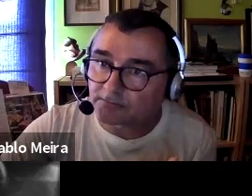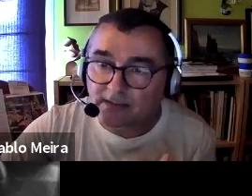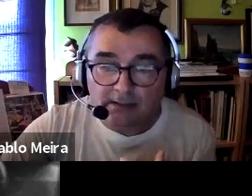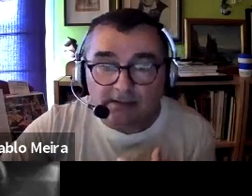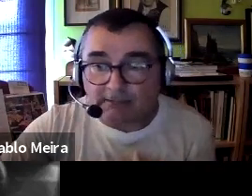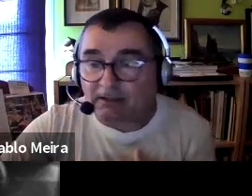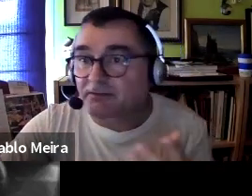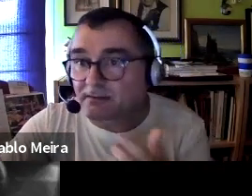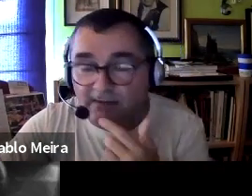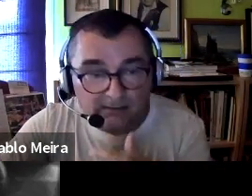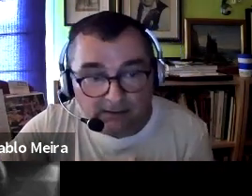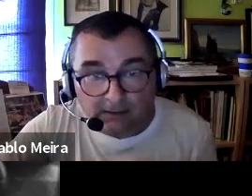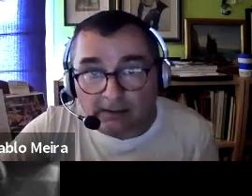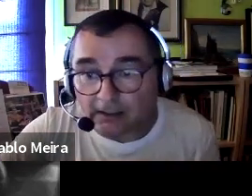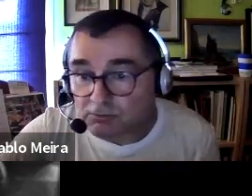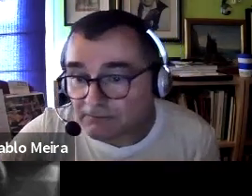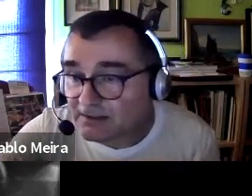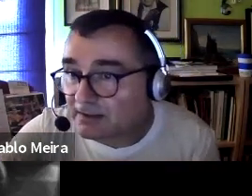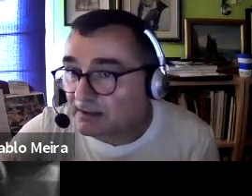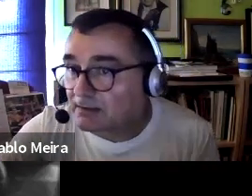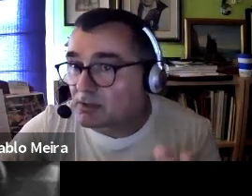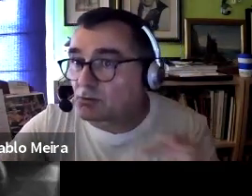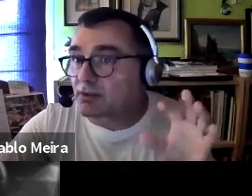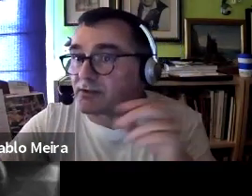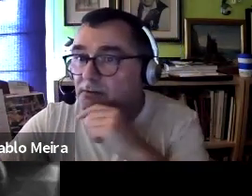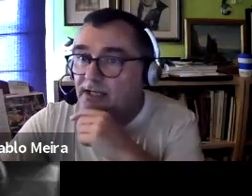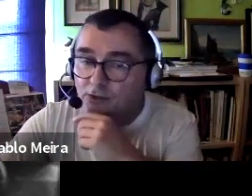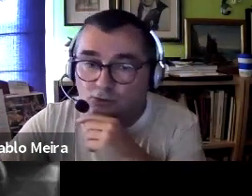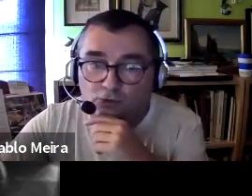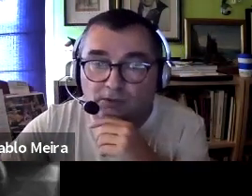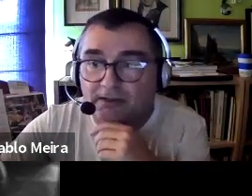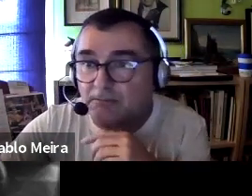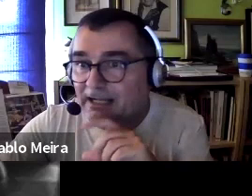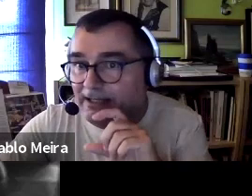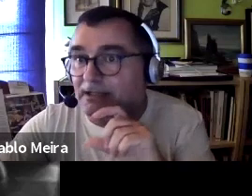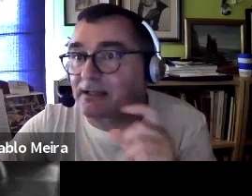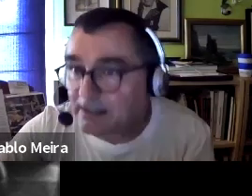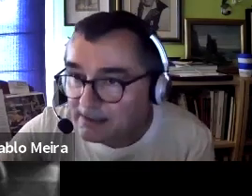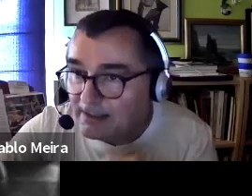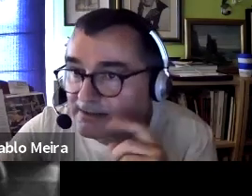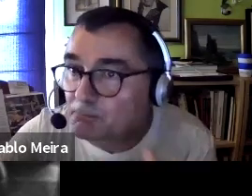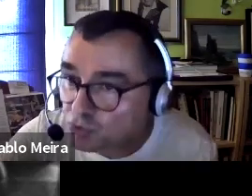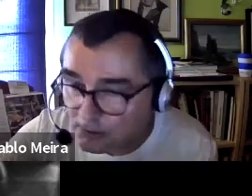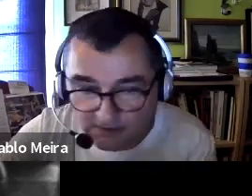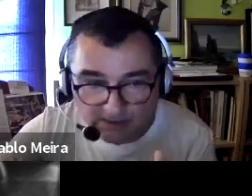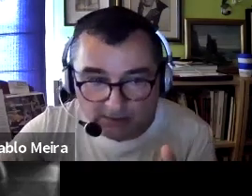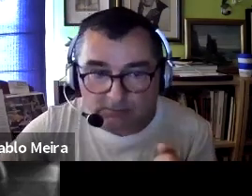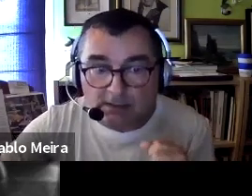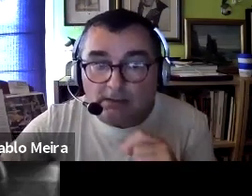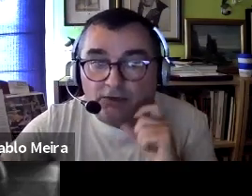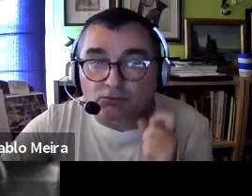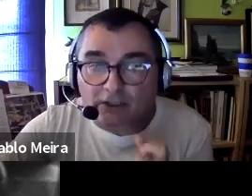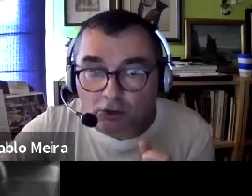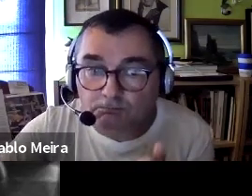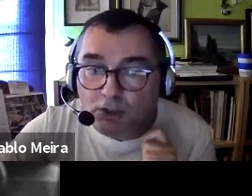reaccionar y ya para finalizar una frase de un artículo que escribí en el año 2020 para remarcar este punto de vista